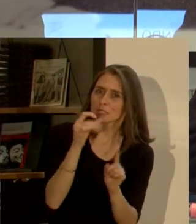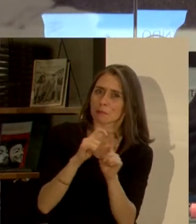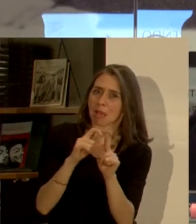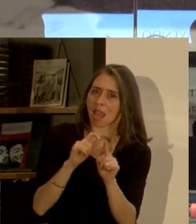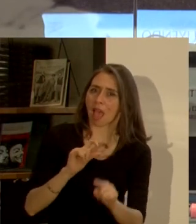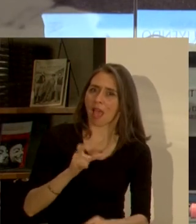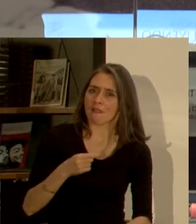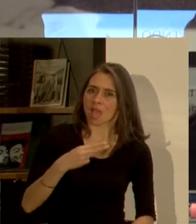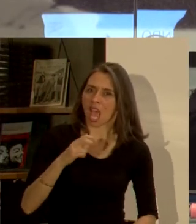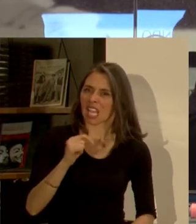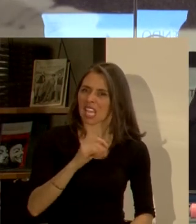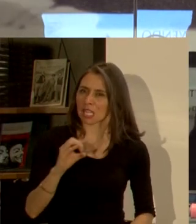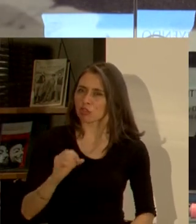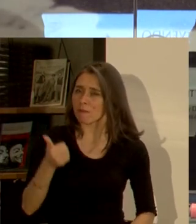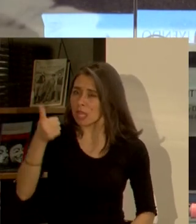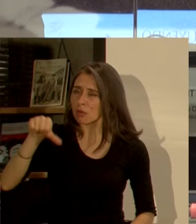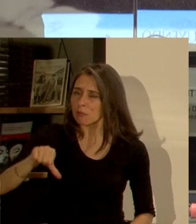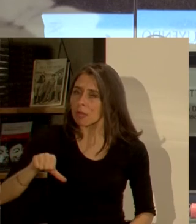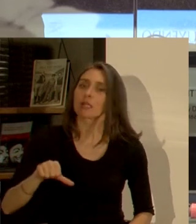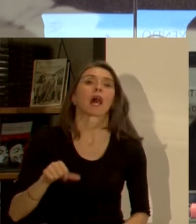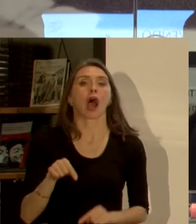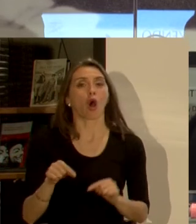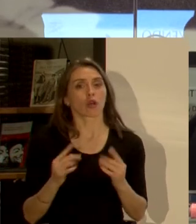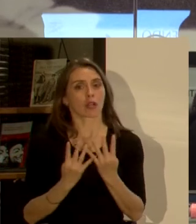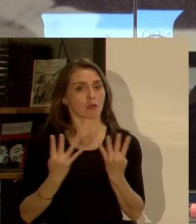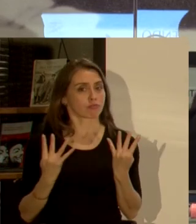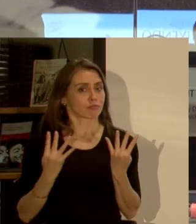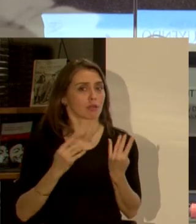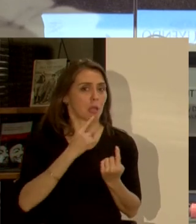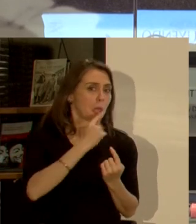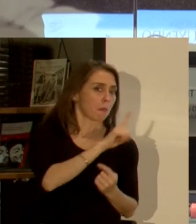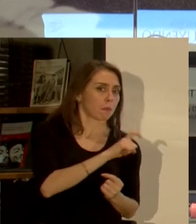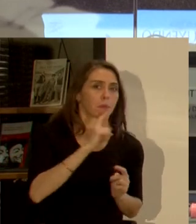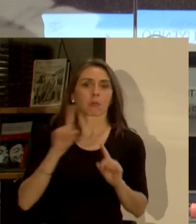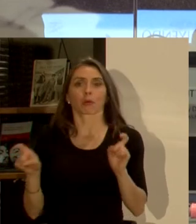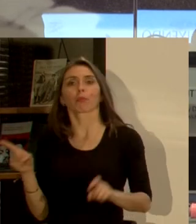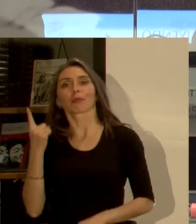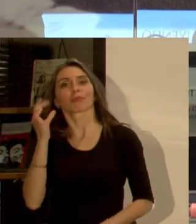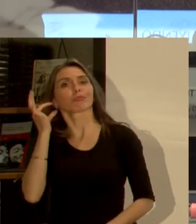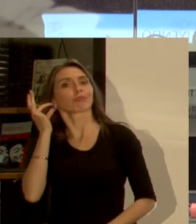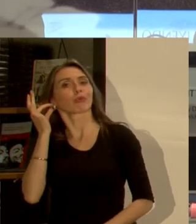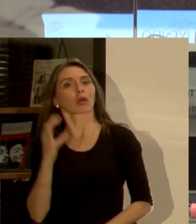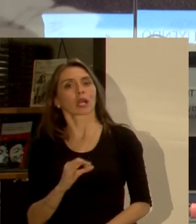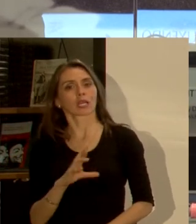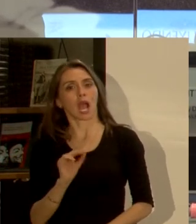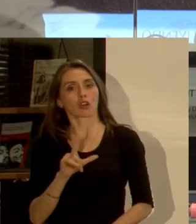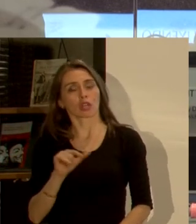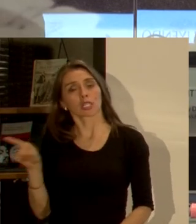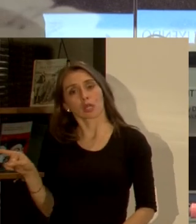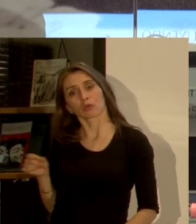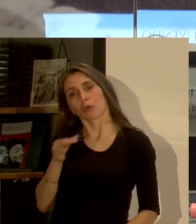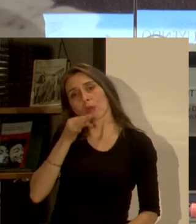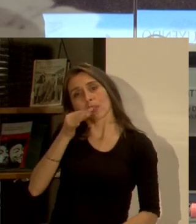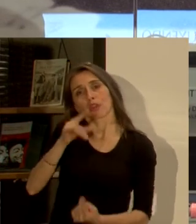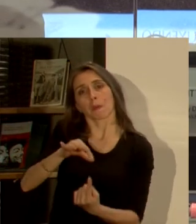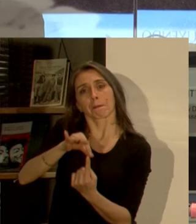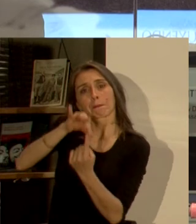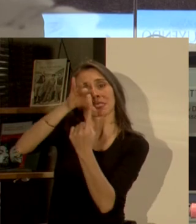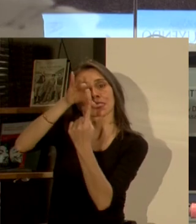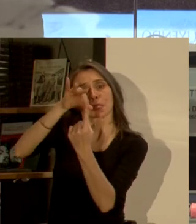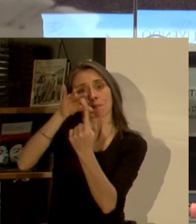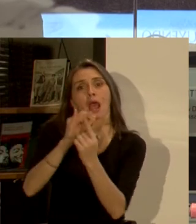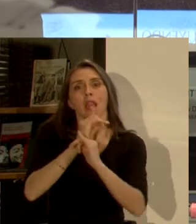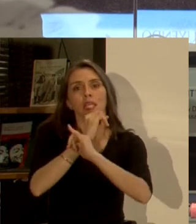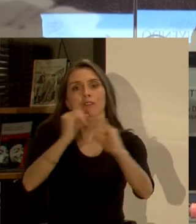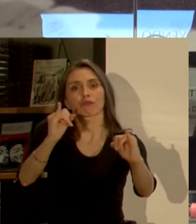gueto quiero comenzar a hacerles preguntas quiero partir con Carolina porque creo que lo que pones tú en el centro es la información